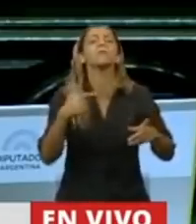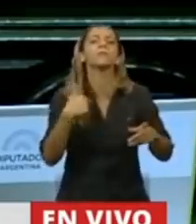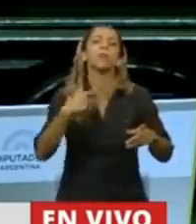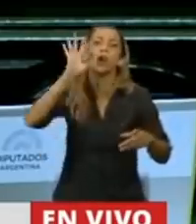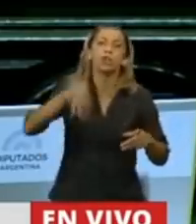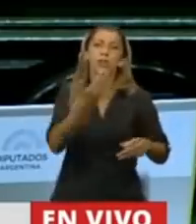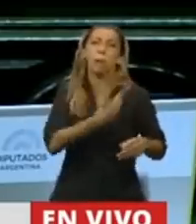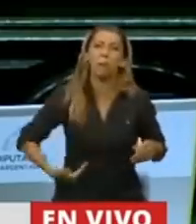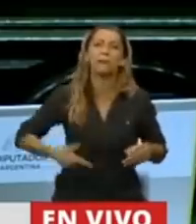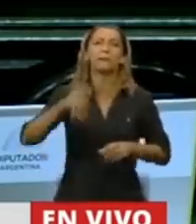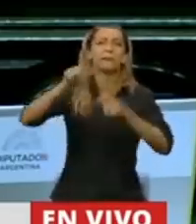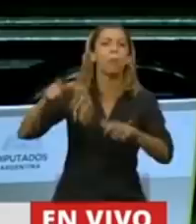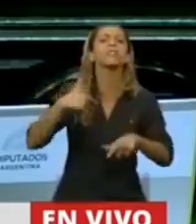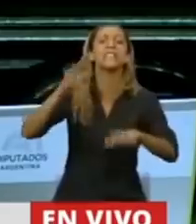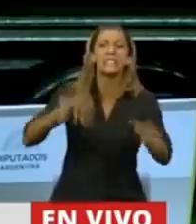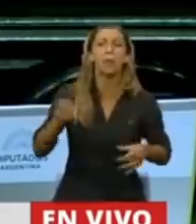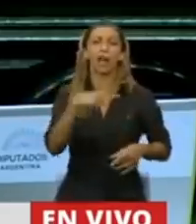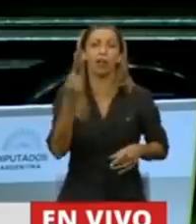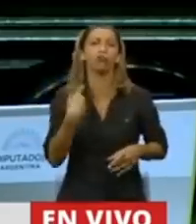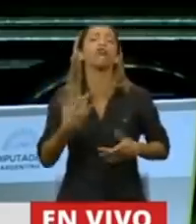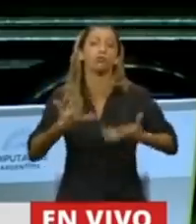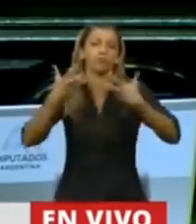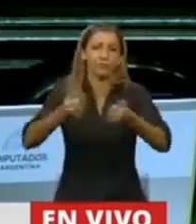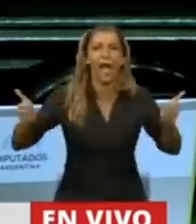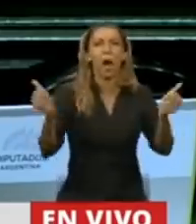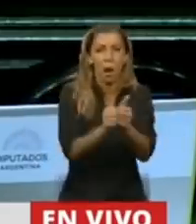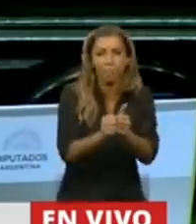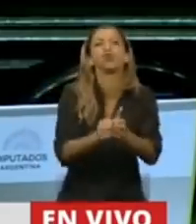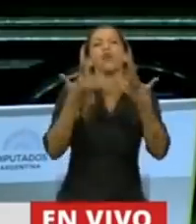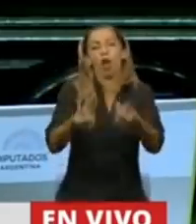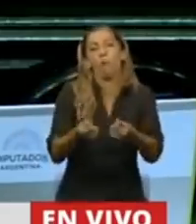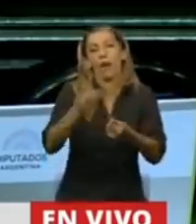preservar lo que tenemos que preservar que es la vida de la gente. Muchísimas gracias, señor presidente.